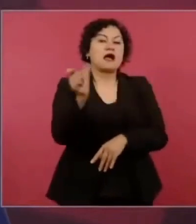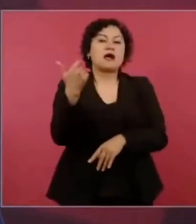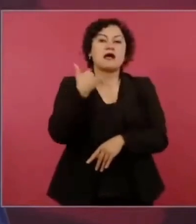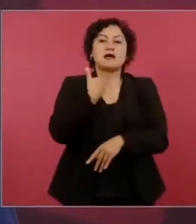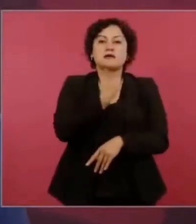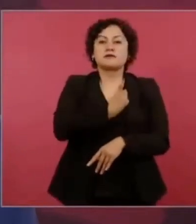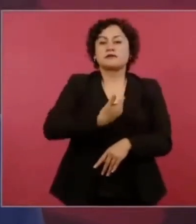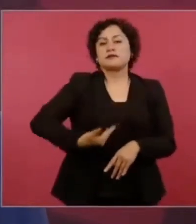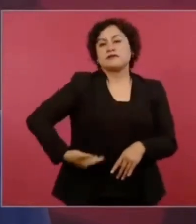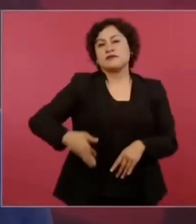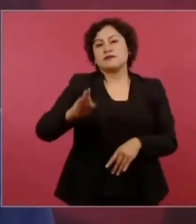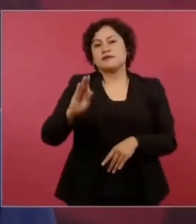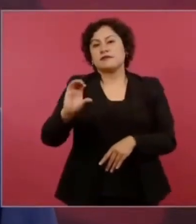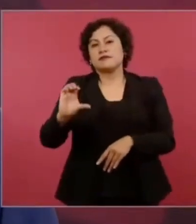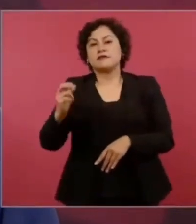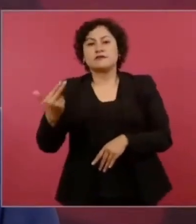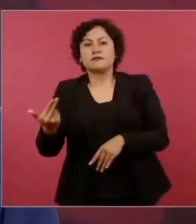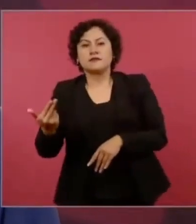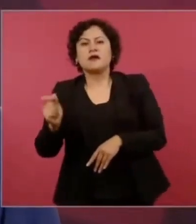narcoestado,